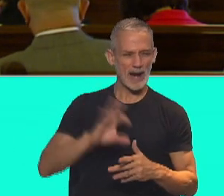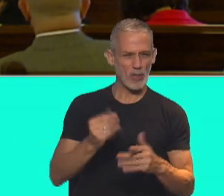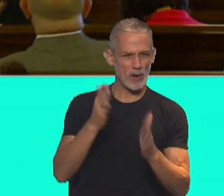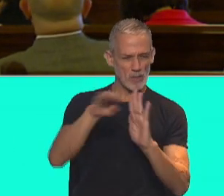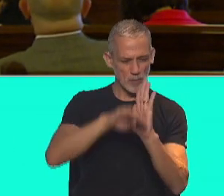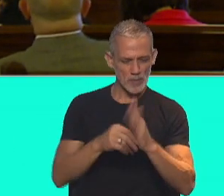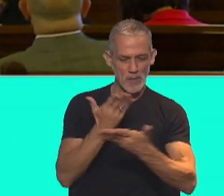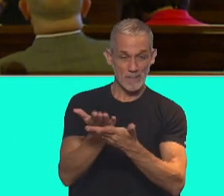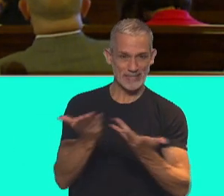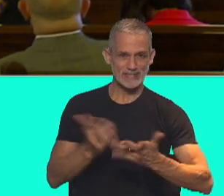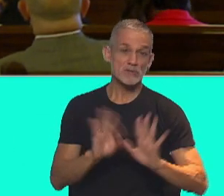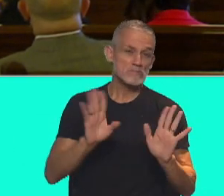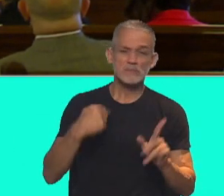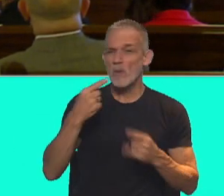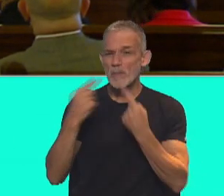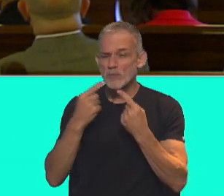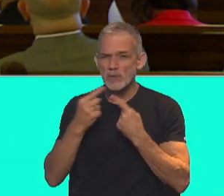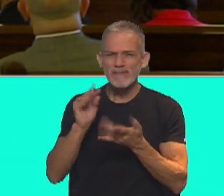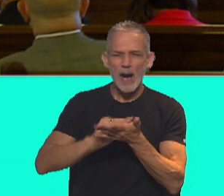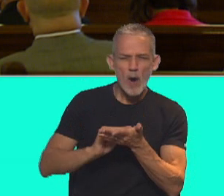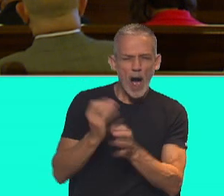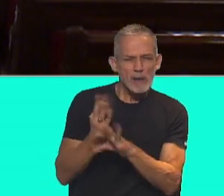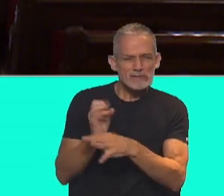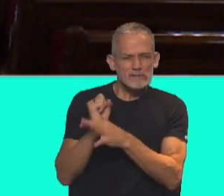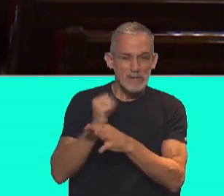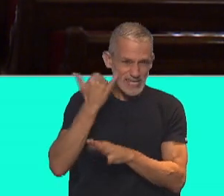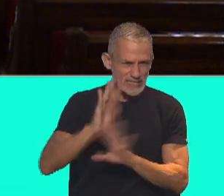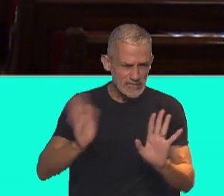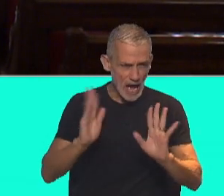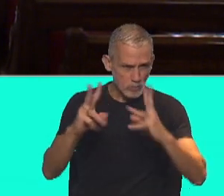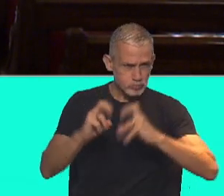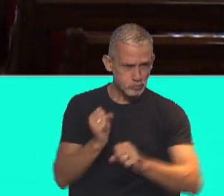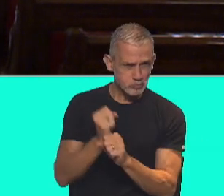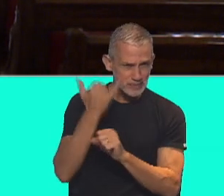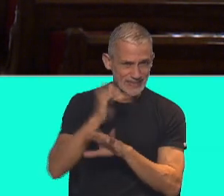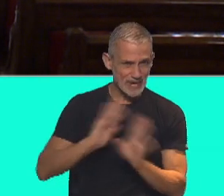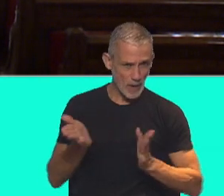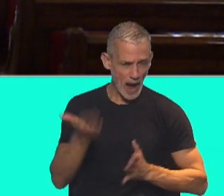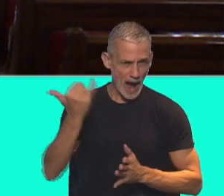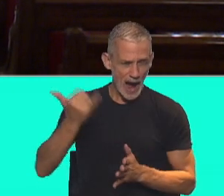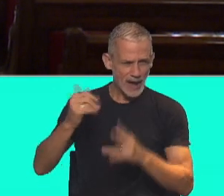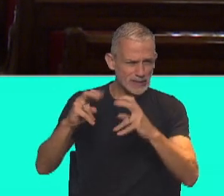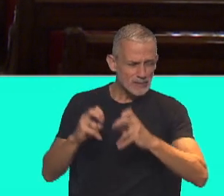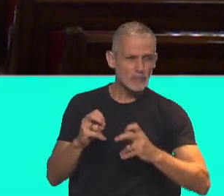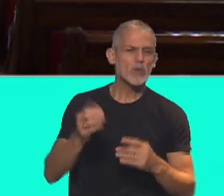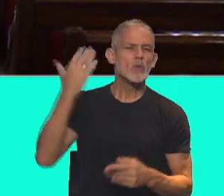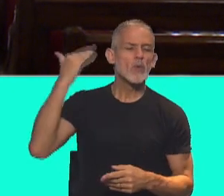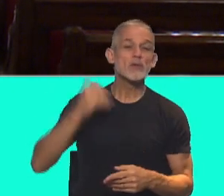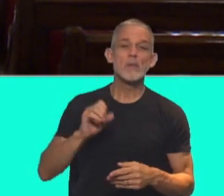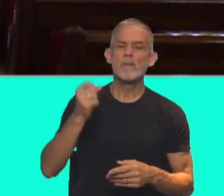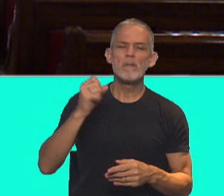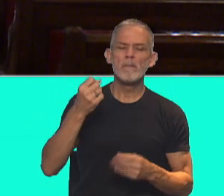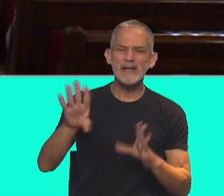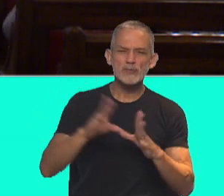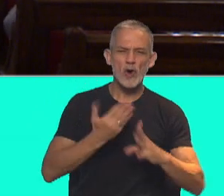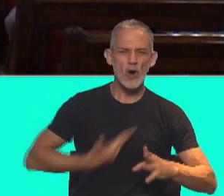también que van a consultar a juristas y a expertos. Ya hay un trabajo realizado en ese sentido. A principios del gobierno de Alberto